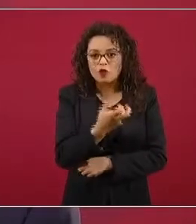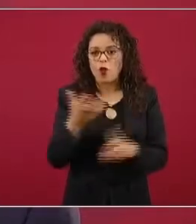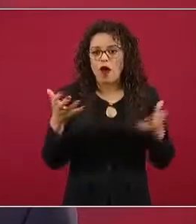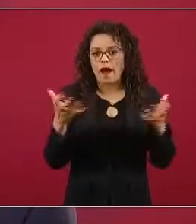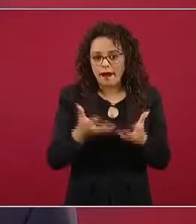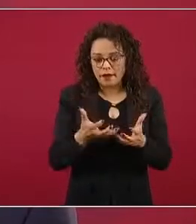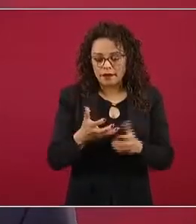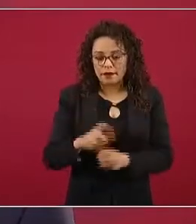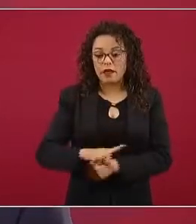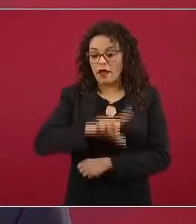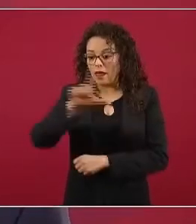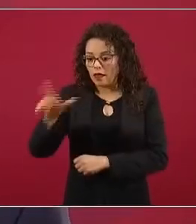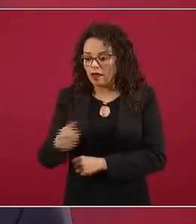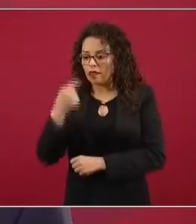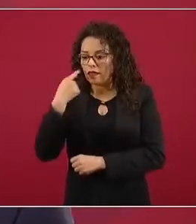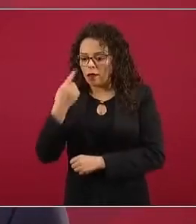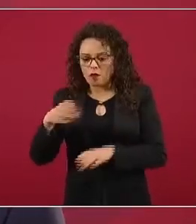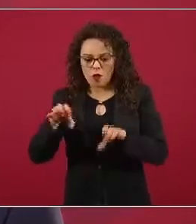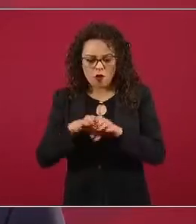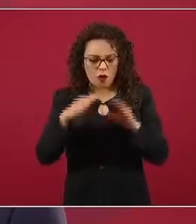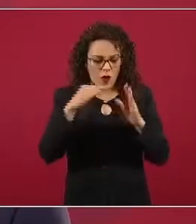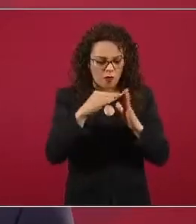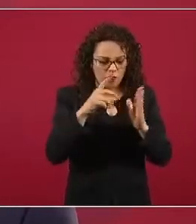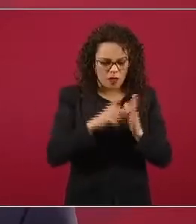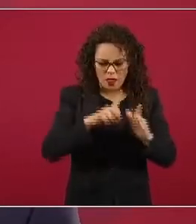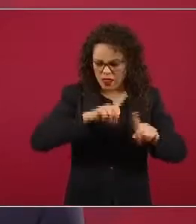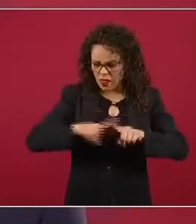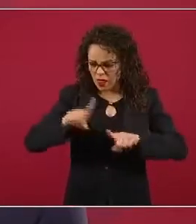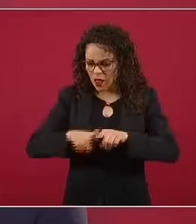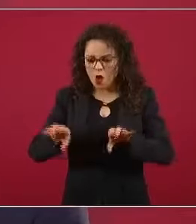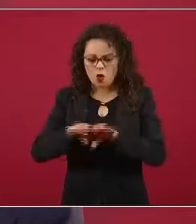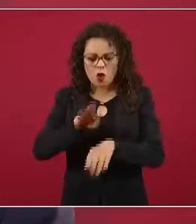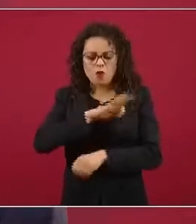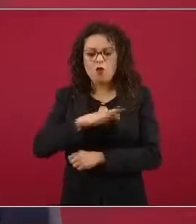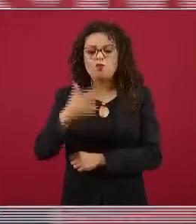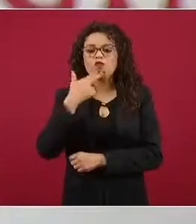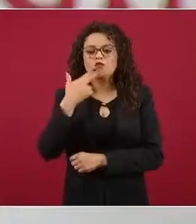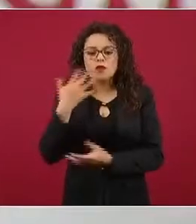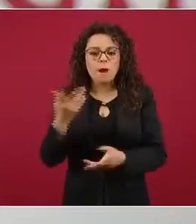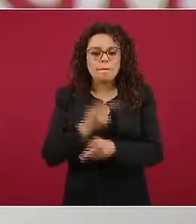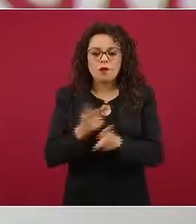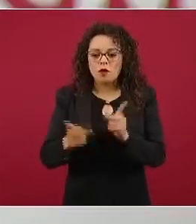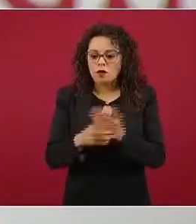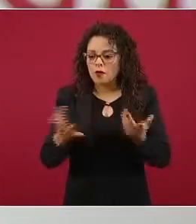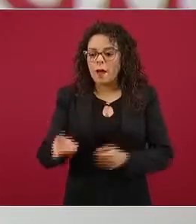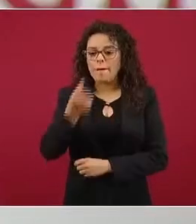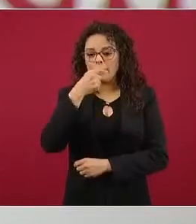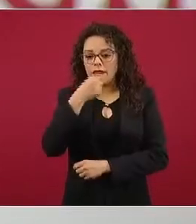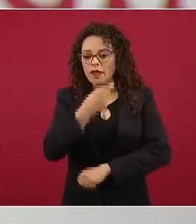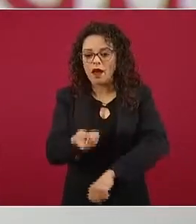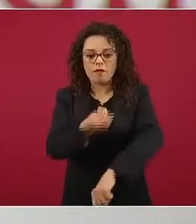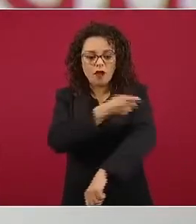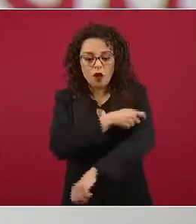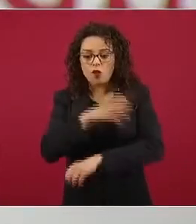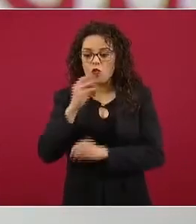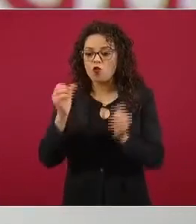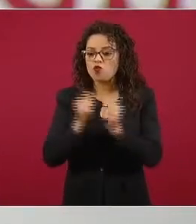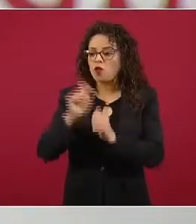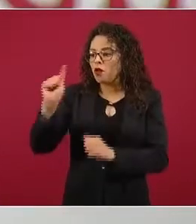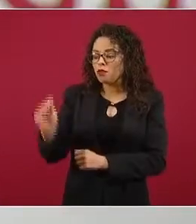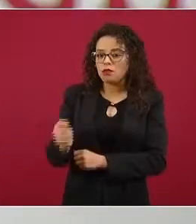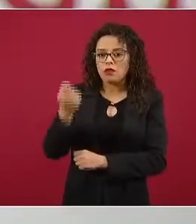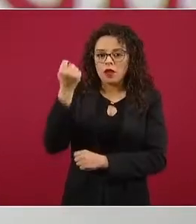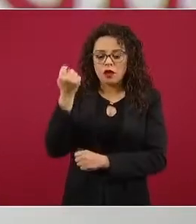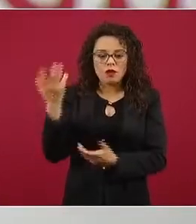mecanismos por los que puede funcionar un producto, un medicamento, una vacuna, un dispositivo tecnológico también.